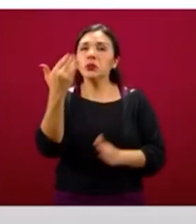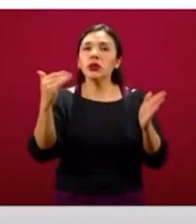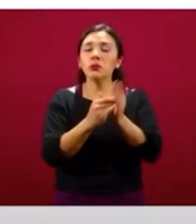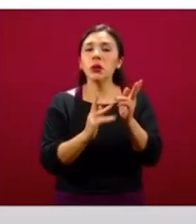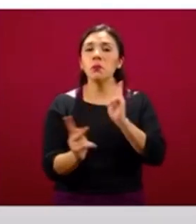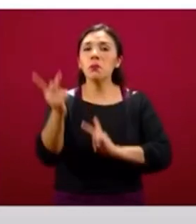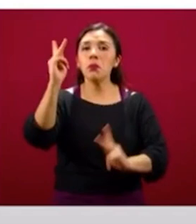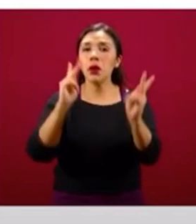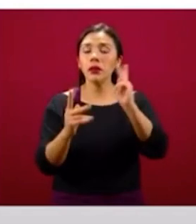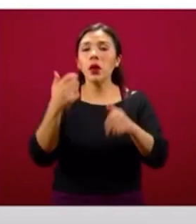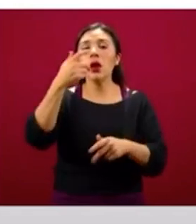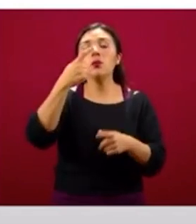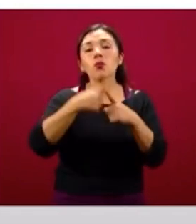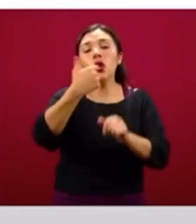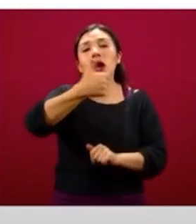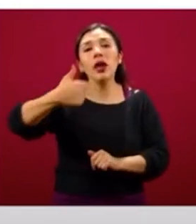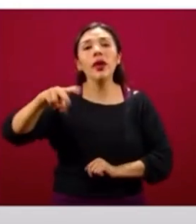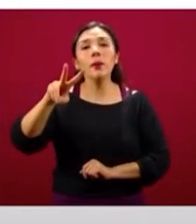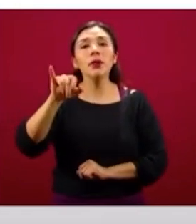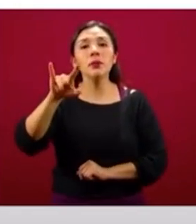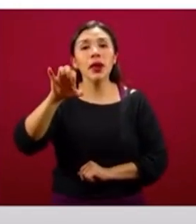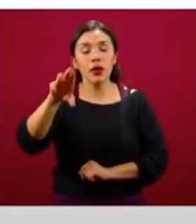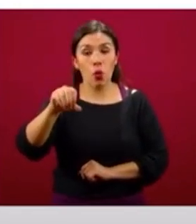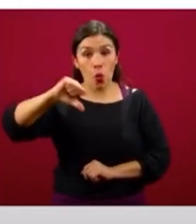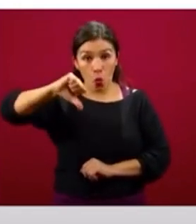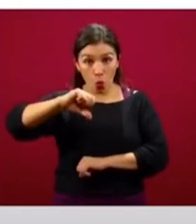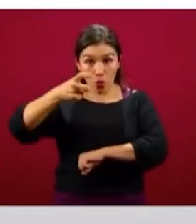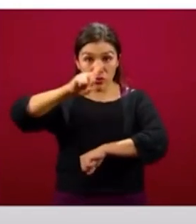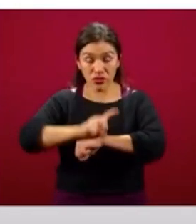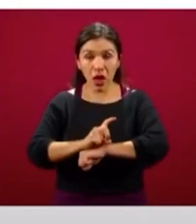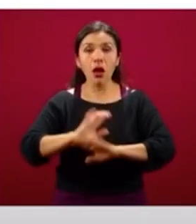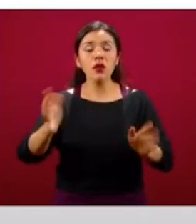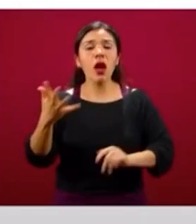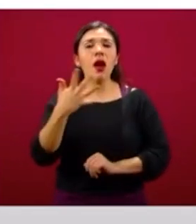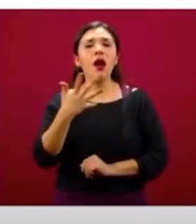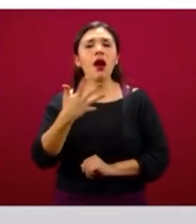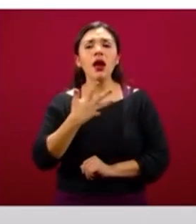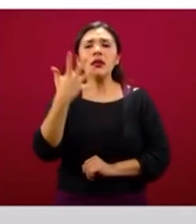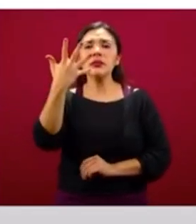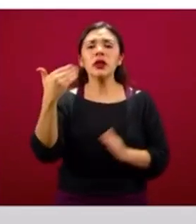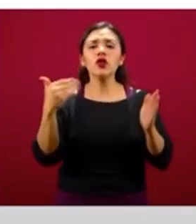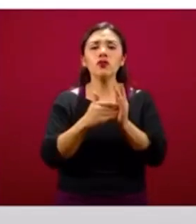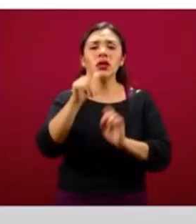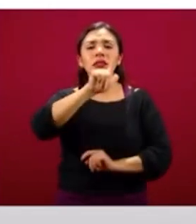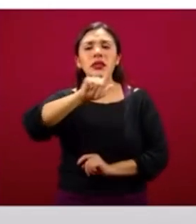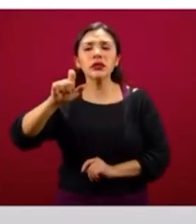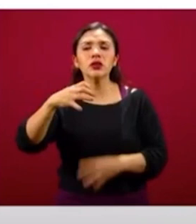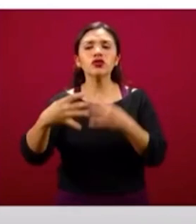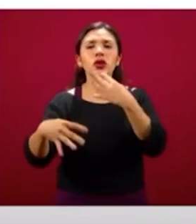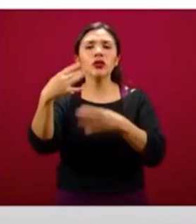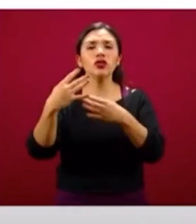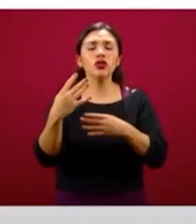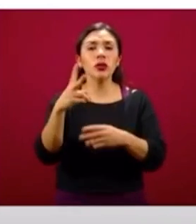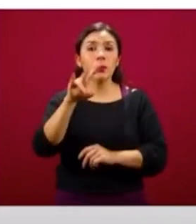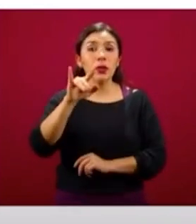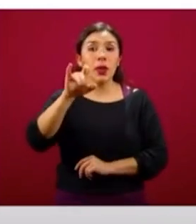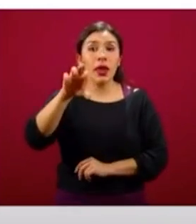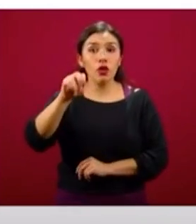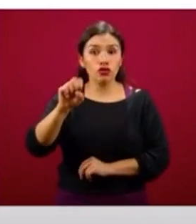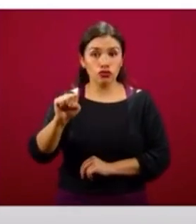plantas por vivero comunitario. Al día de hoy tenemos cinco mil 714 viveros,